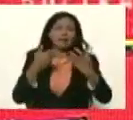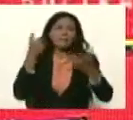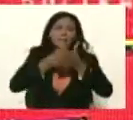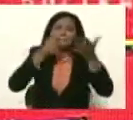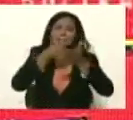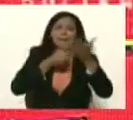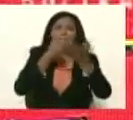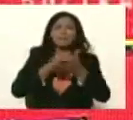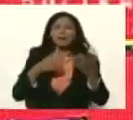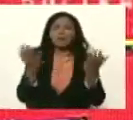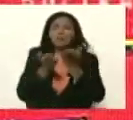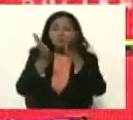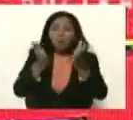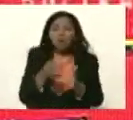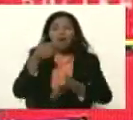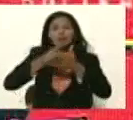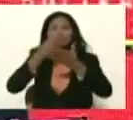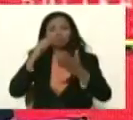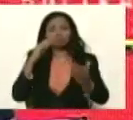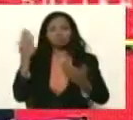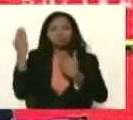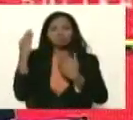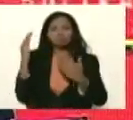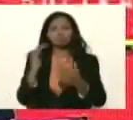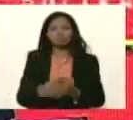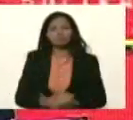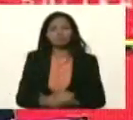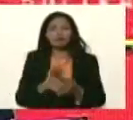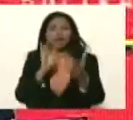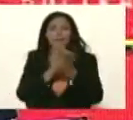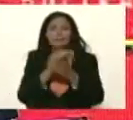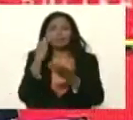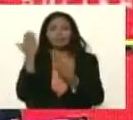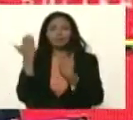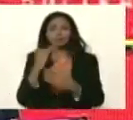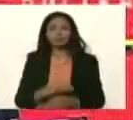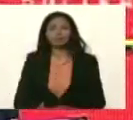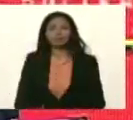valle escuela de luchas adelante compañera Xiomara del Toro